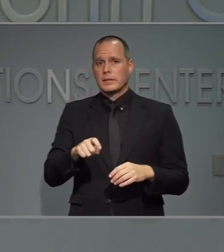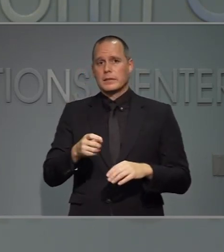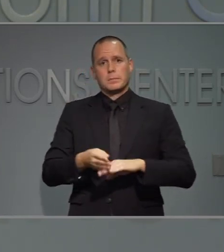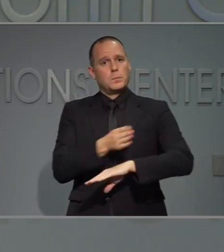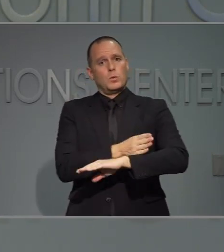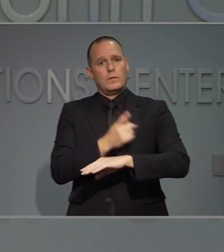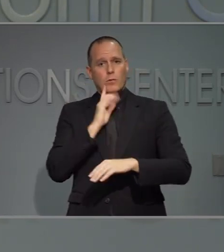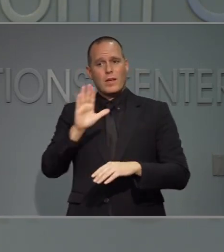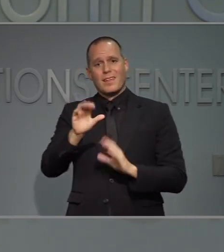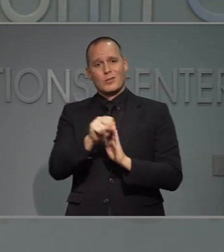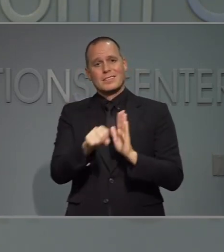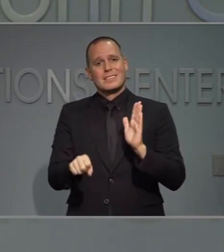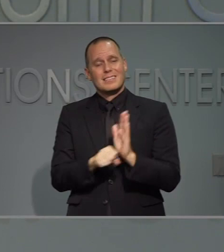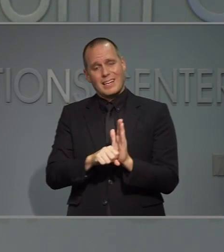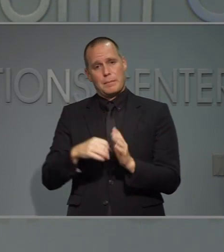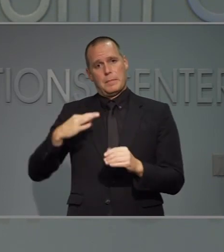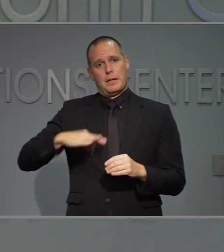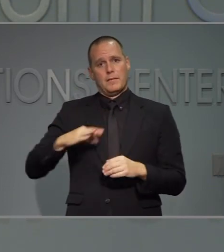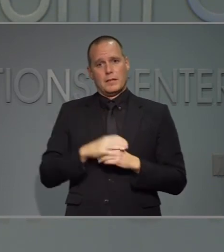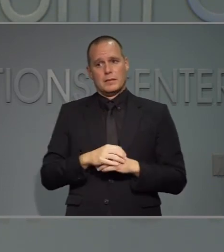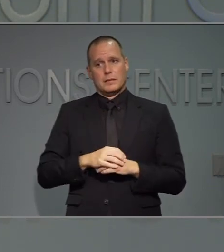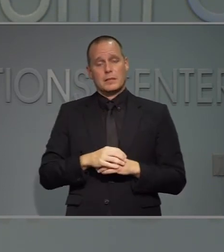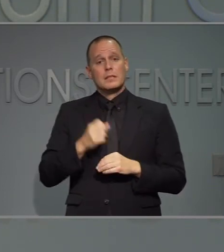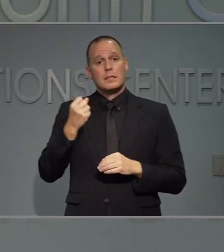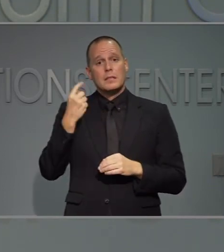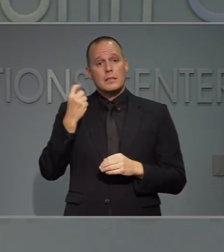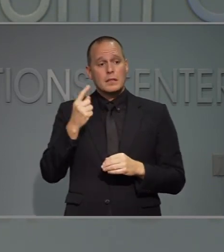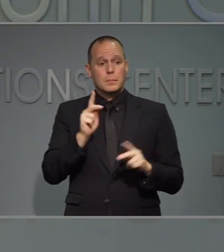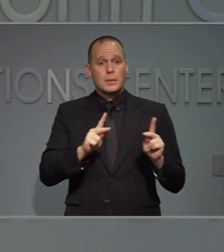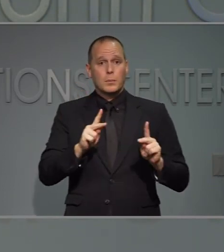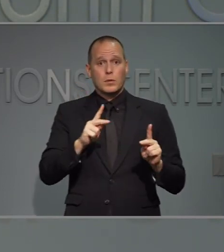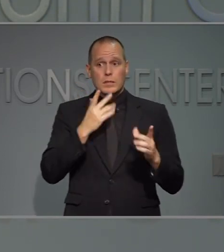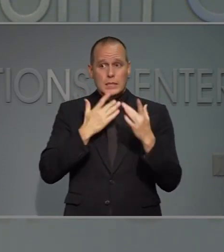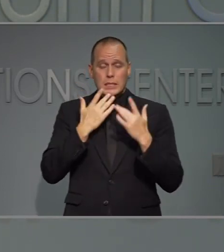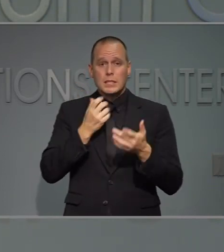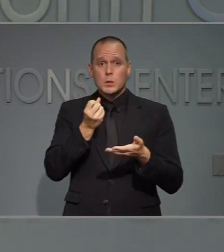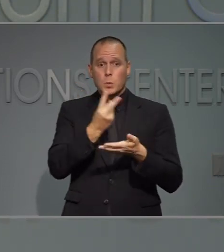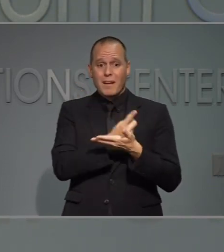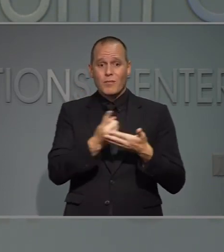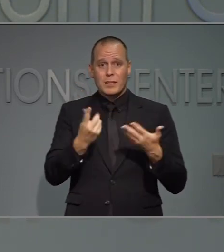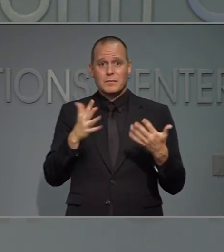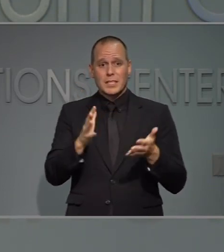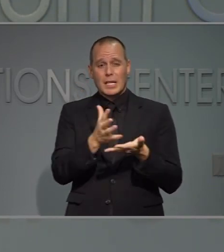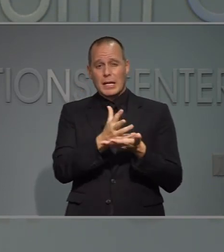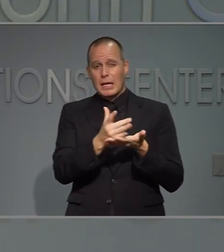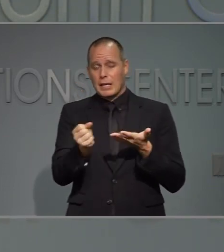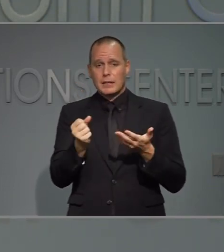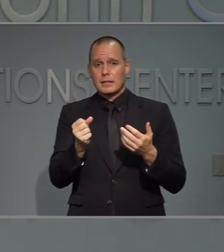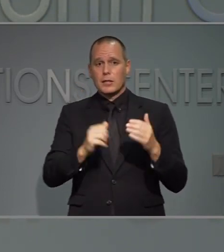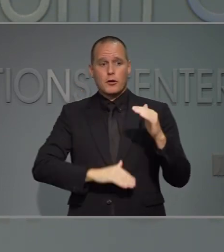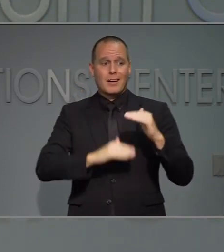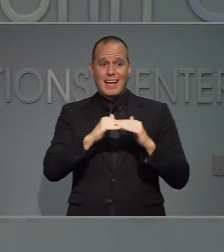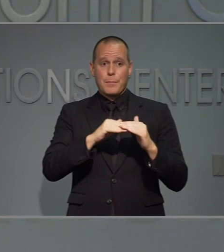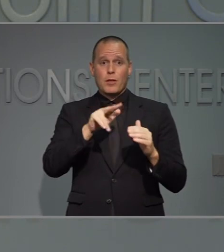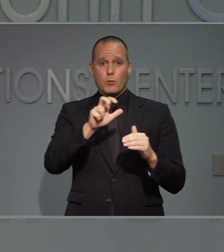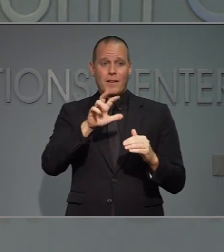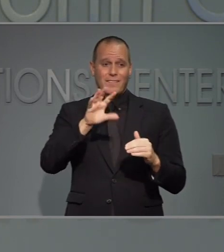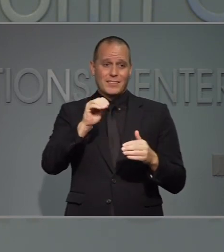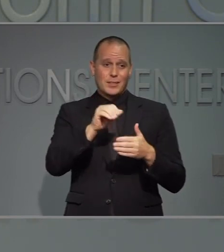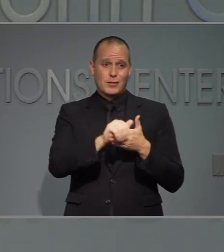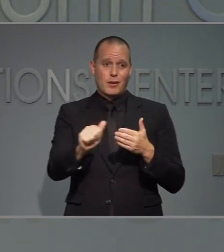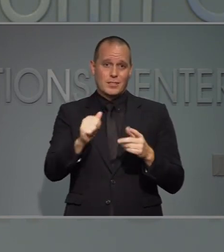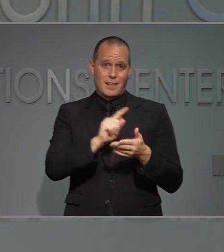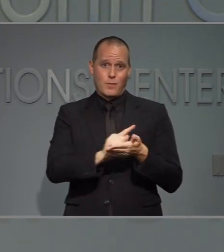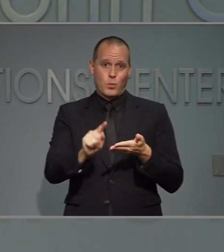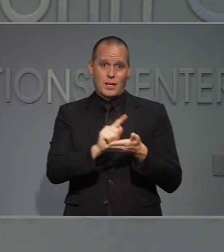este programa de beneficios. Las personas después de dos semanas se les está acabando el dinero y si hay un tope de ciento cincuenta